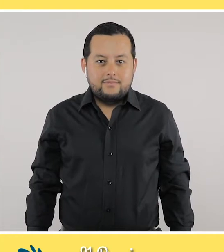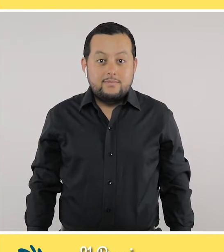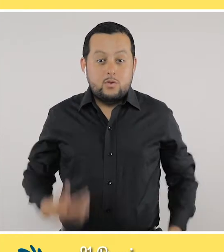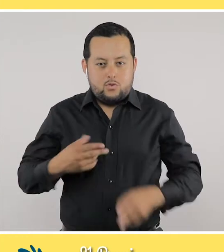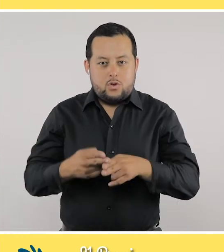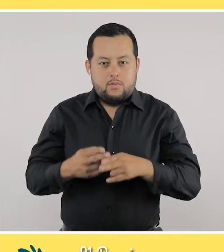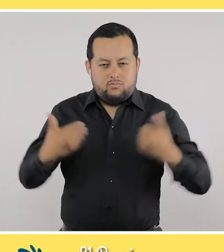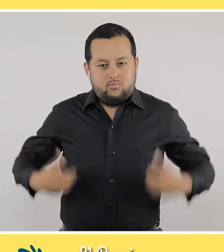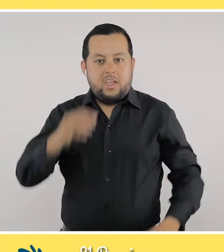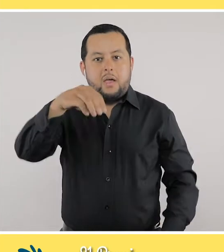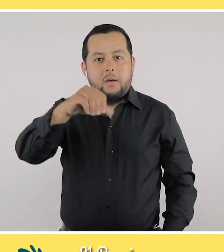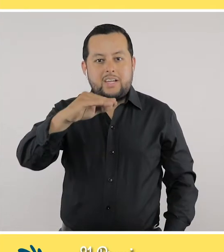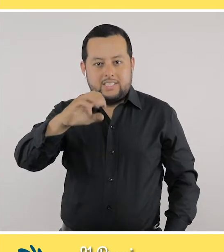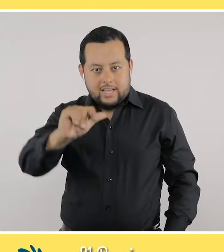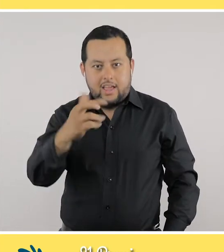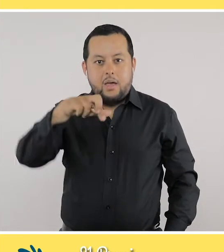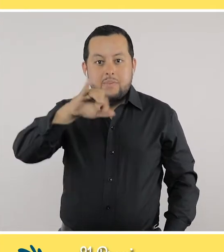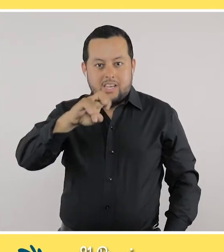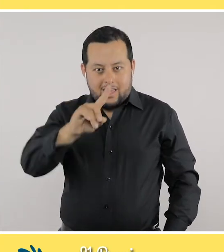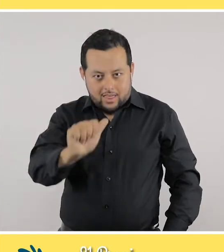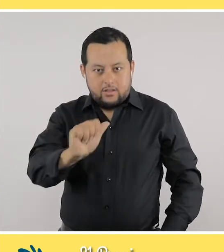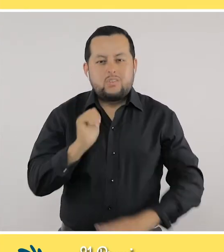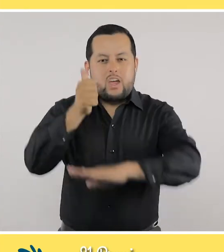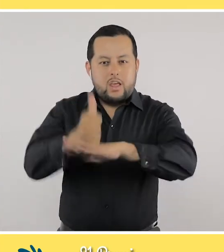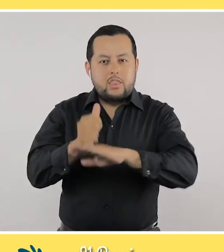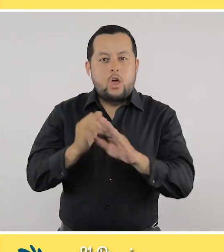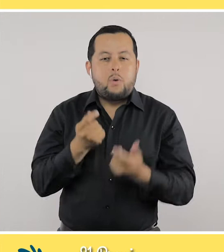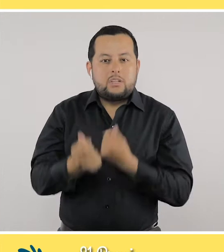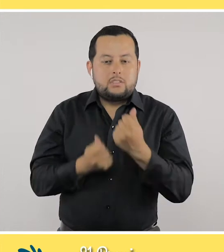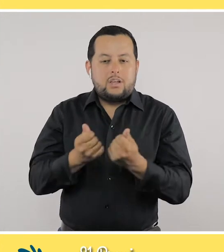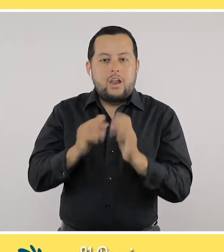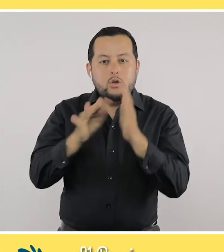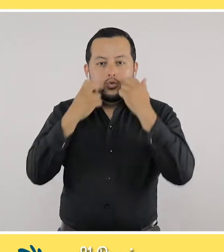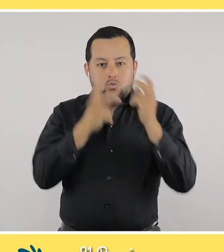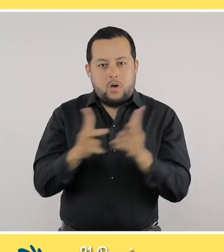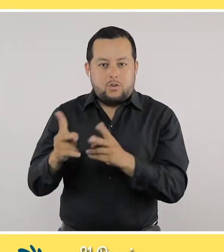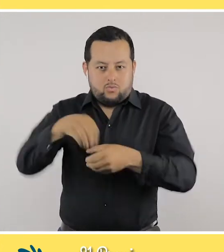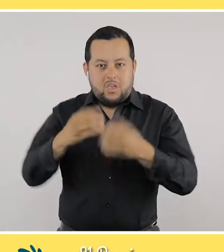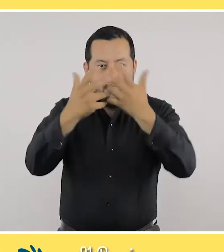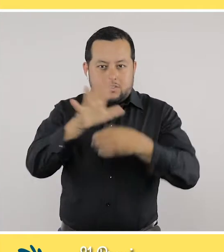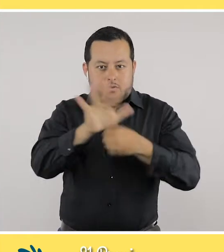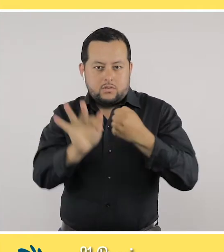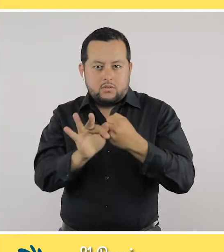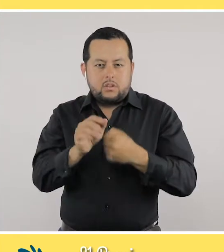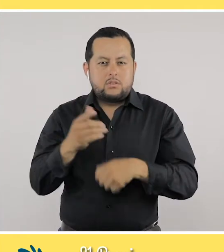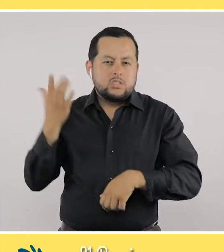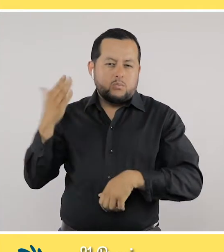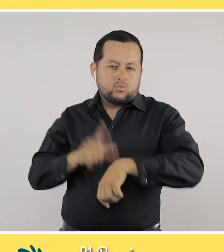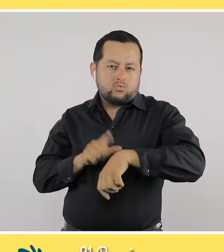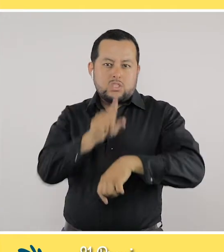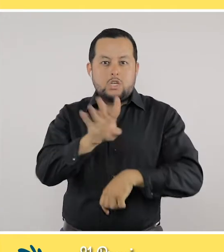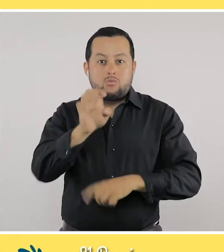Mi nombre es Marcela Pineda Arango, soy la gerente comercial y de recursos humanos de COI Texas. Hace 19